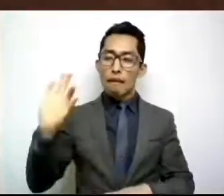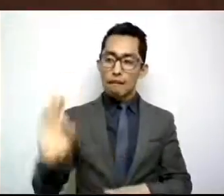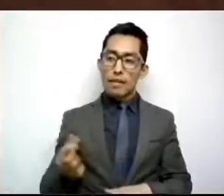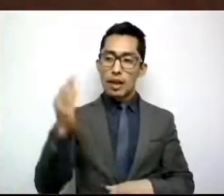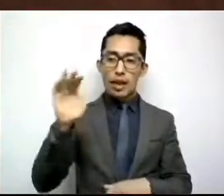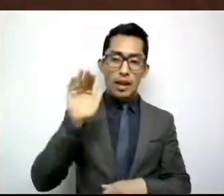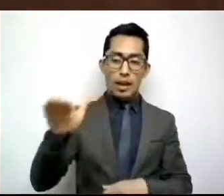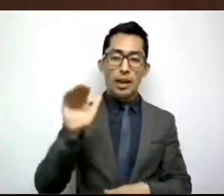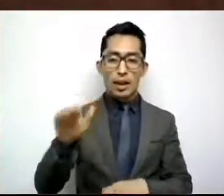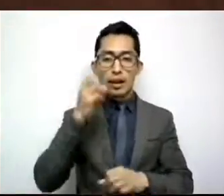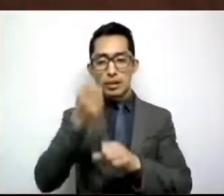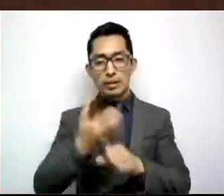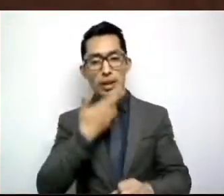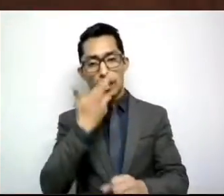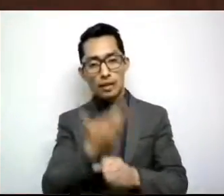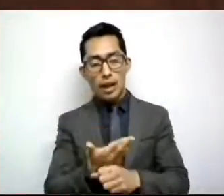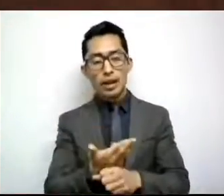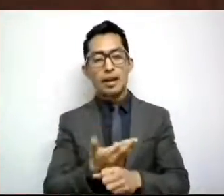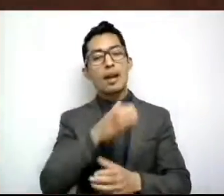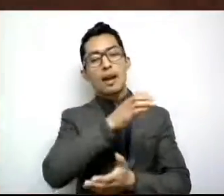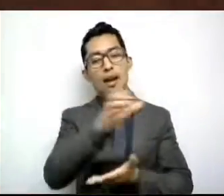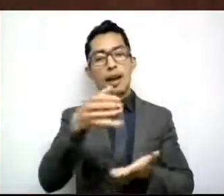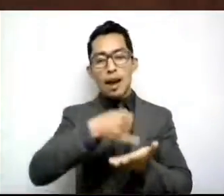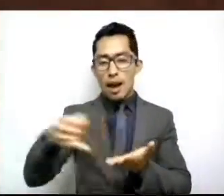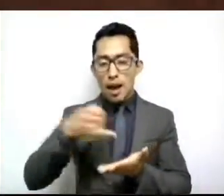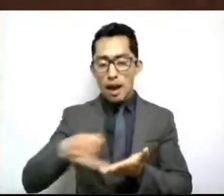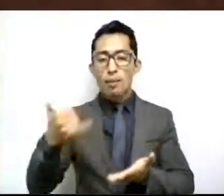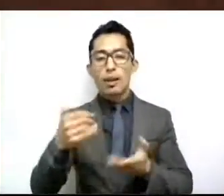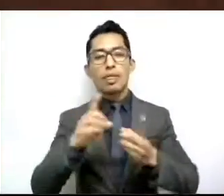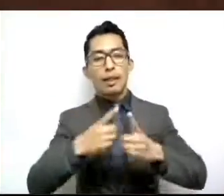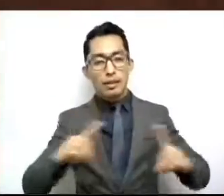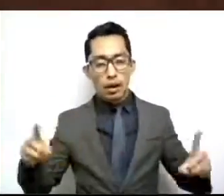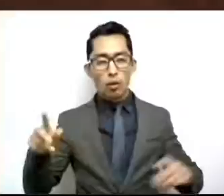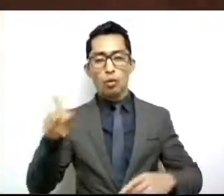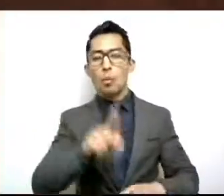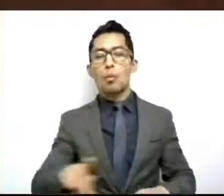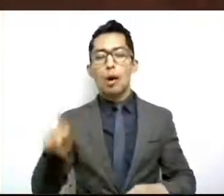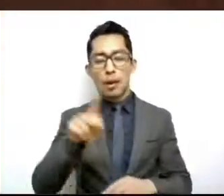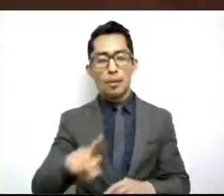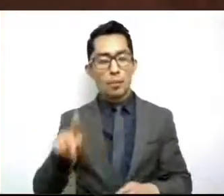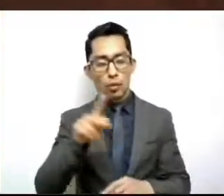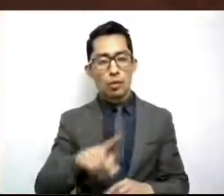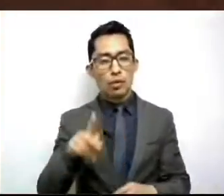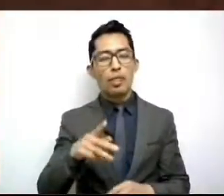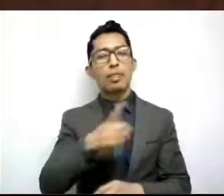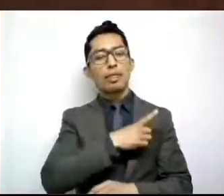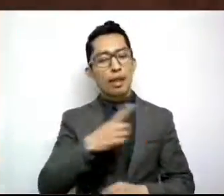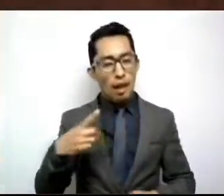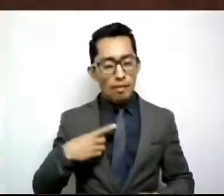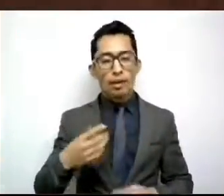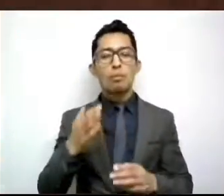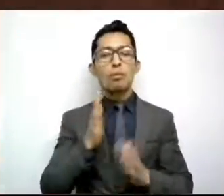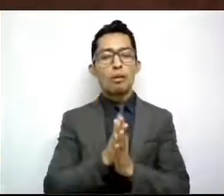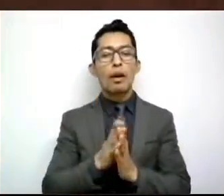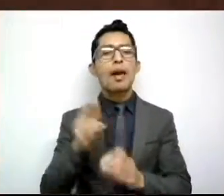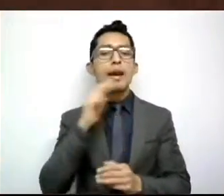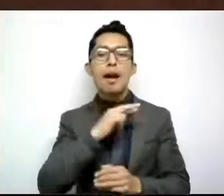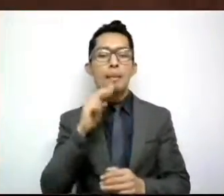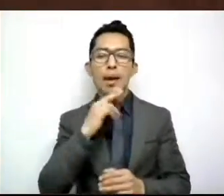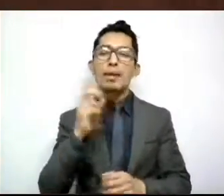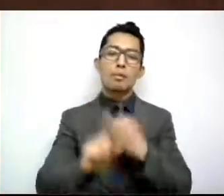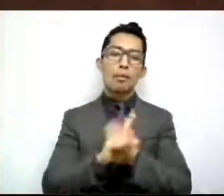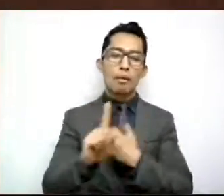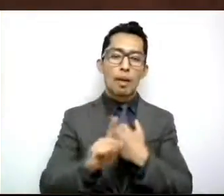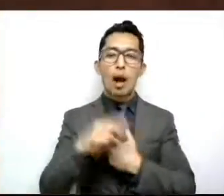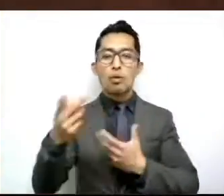de la Secretaría de Agricultura y Desarrollo Rural atiendan de manera inmediata la problemática,